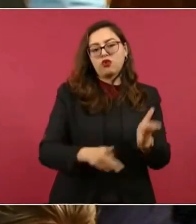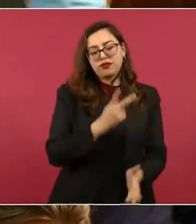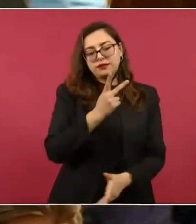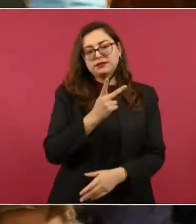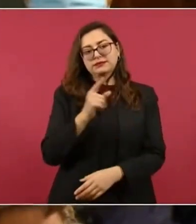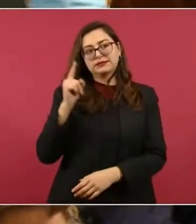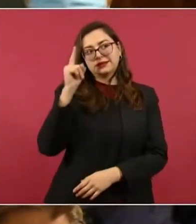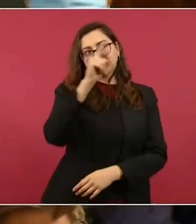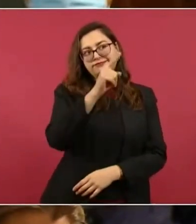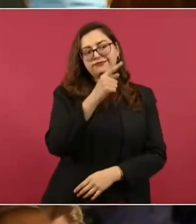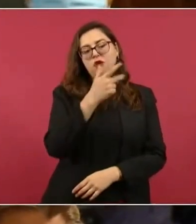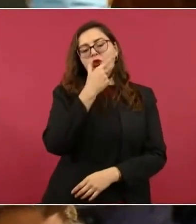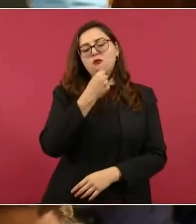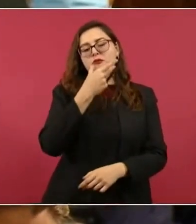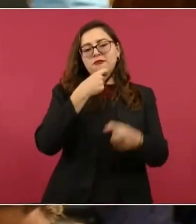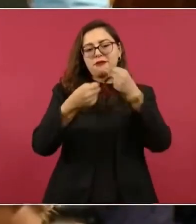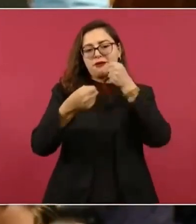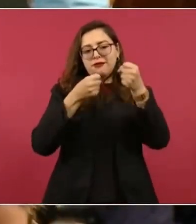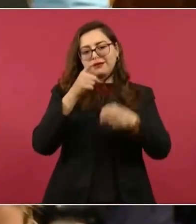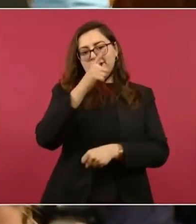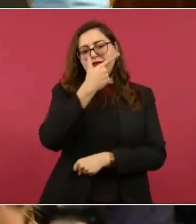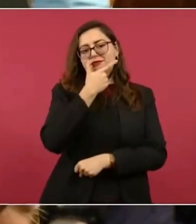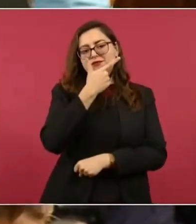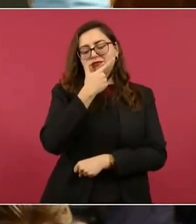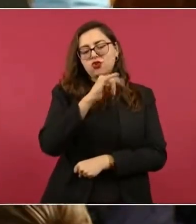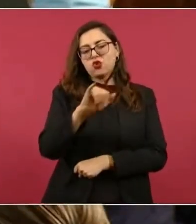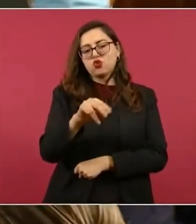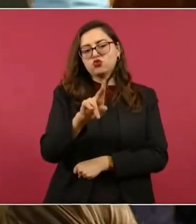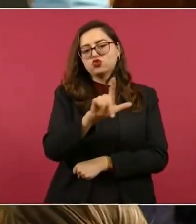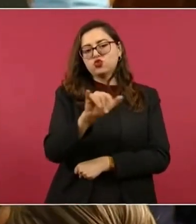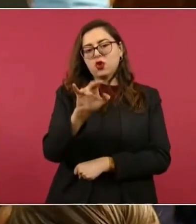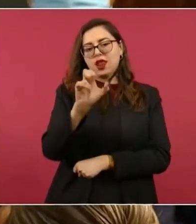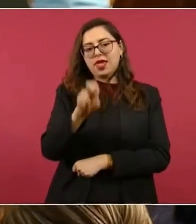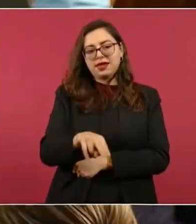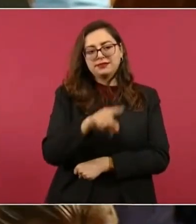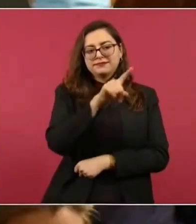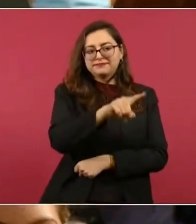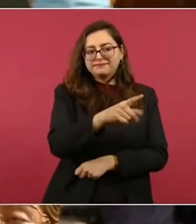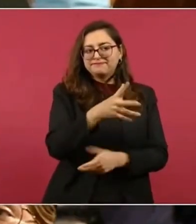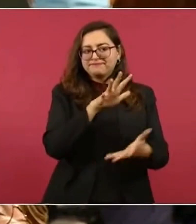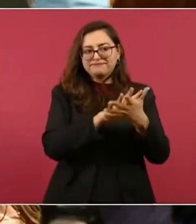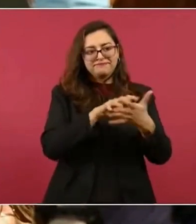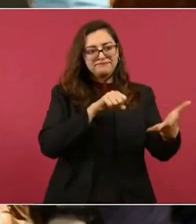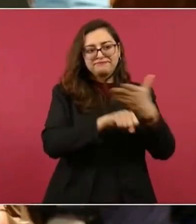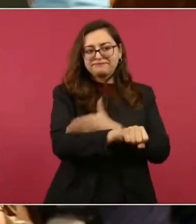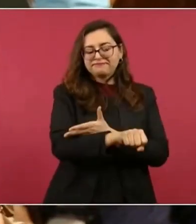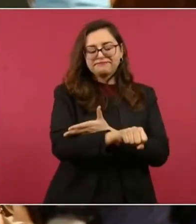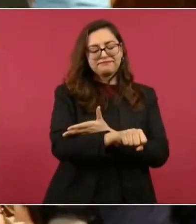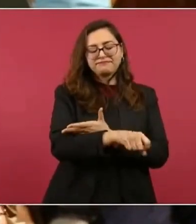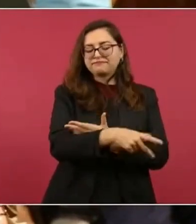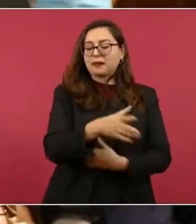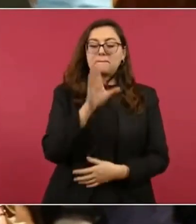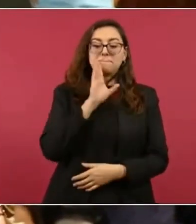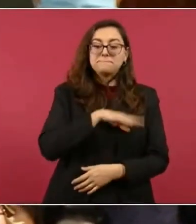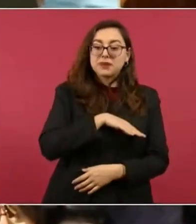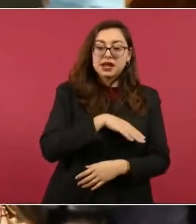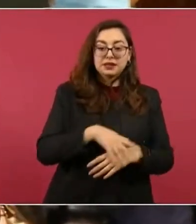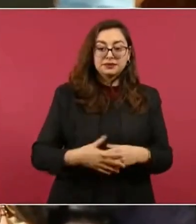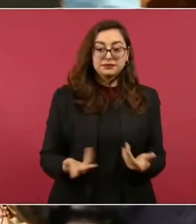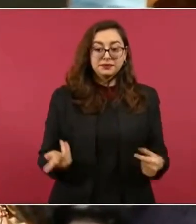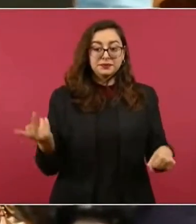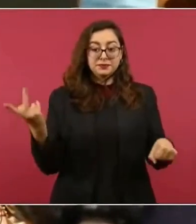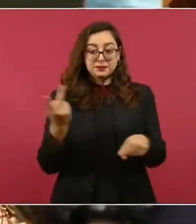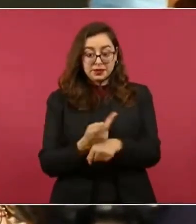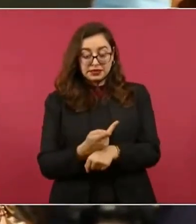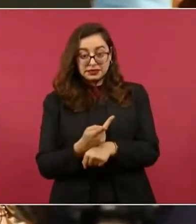Londres. Ahí hablaron de que durante la reunión con el presidente Biden hablarían del